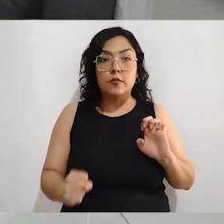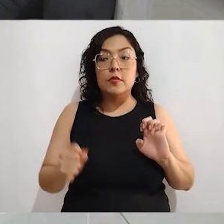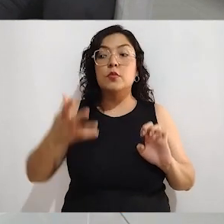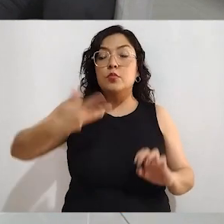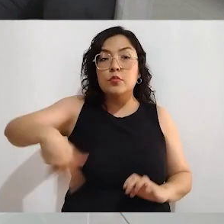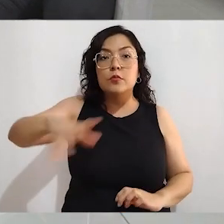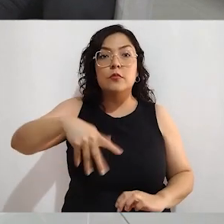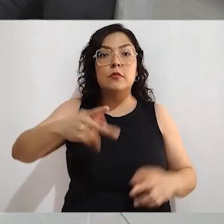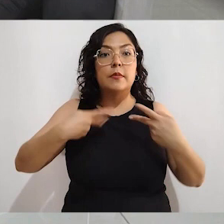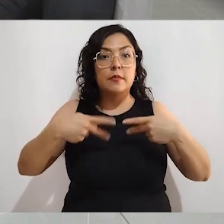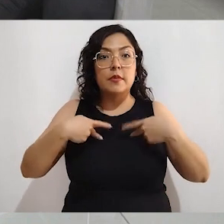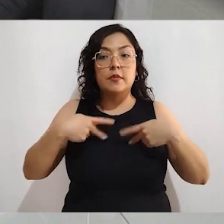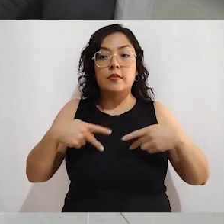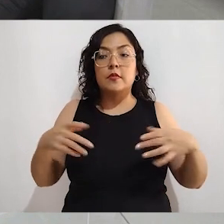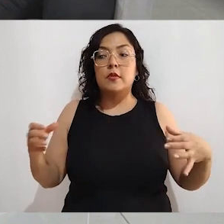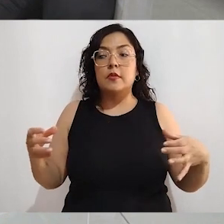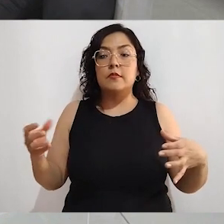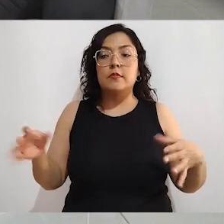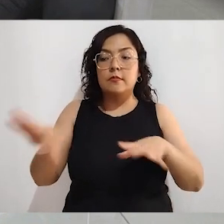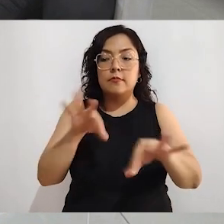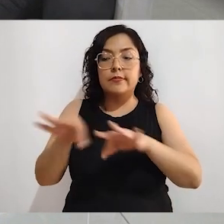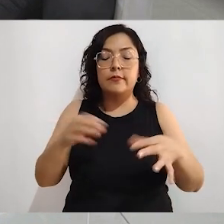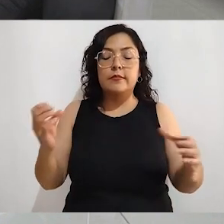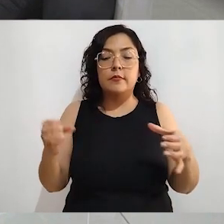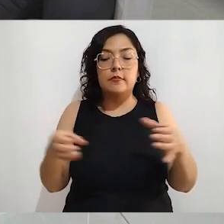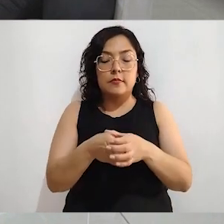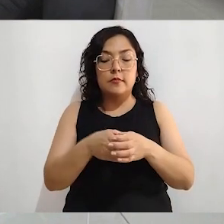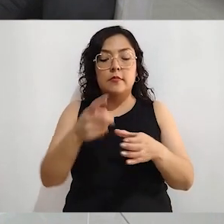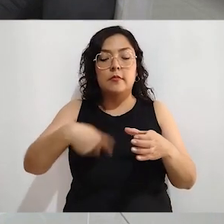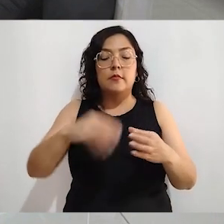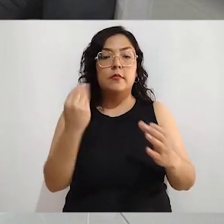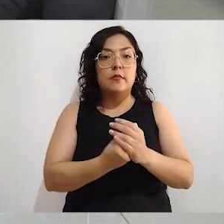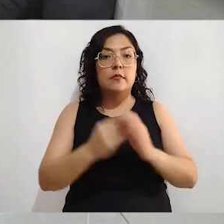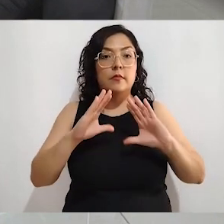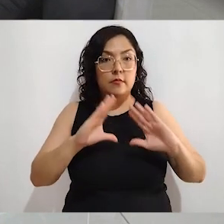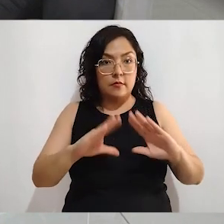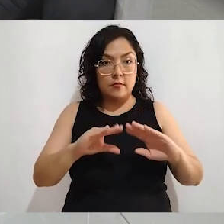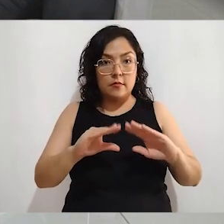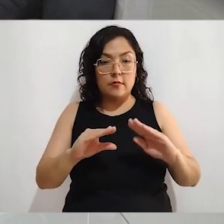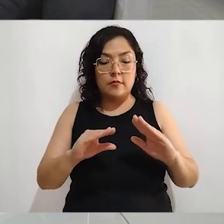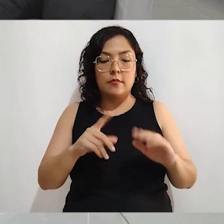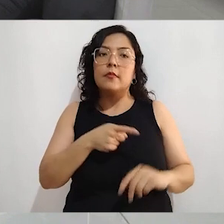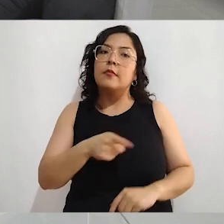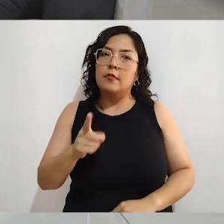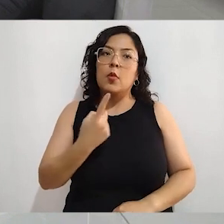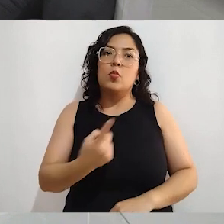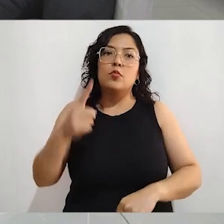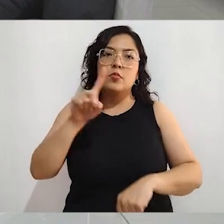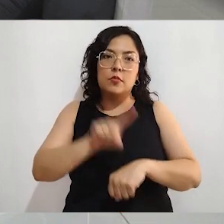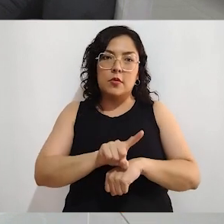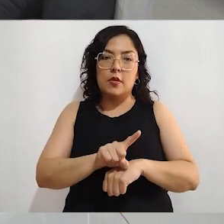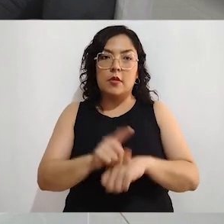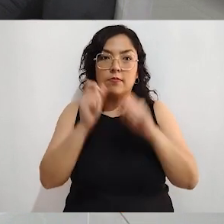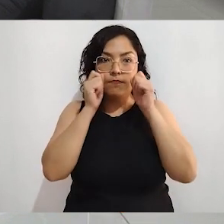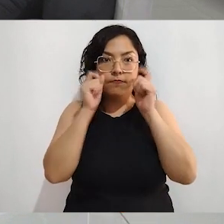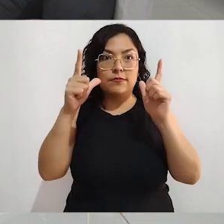para entregarle nombramiento, capacitarlos y es ciudadanía que como usted, que como yo, se levanta ese día y ofrece